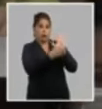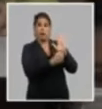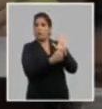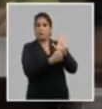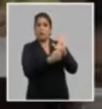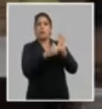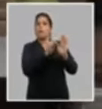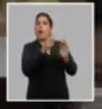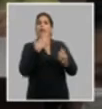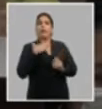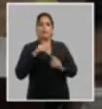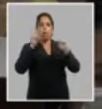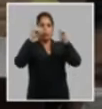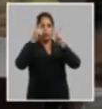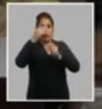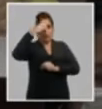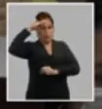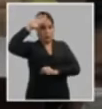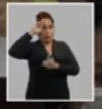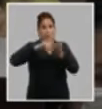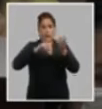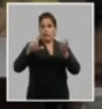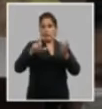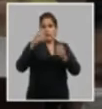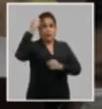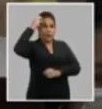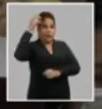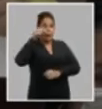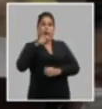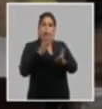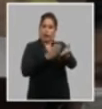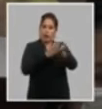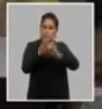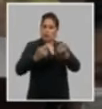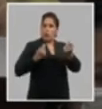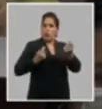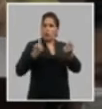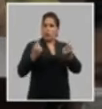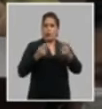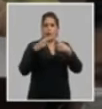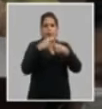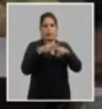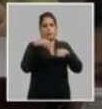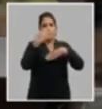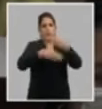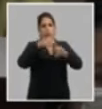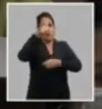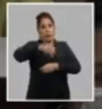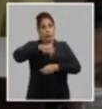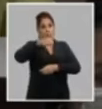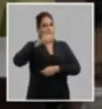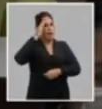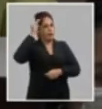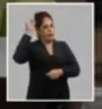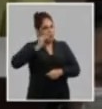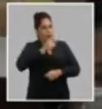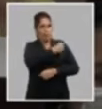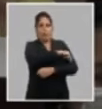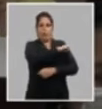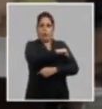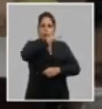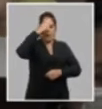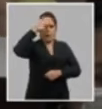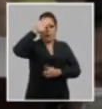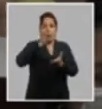con la voluntad política de nuestro partido y nuestro estado para seguir adelante dando solución a los problemas que tenemos identificados y que es